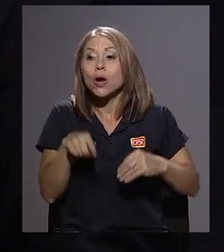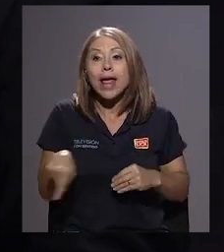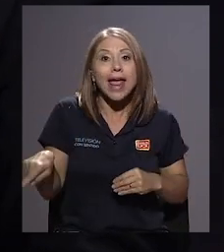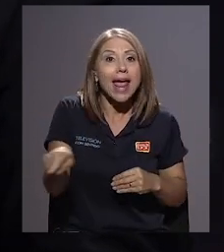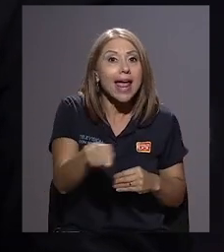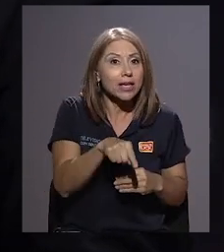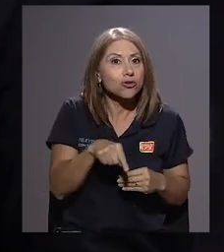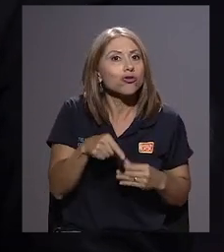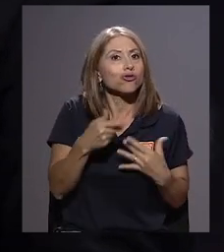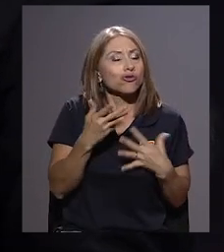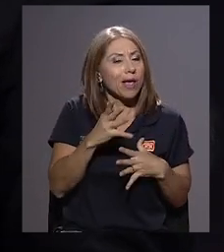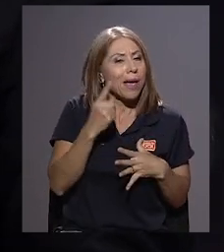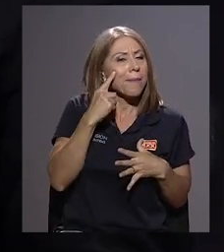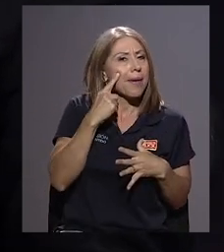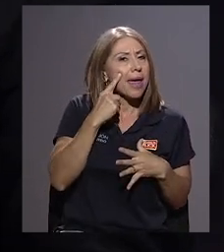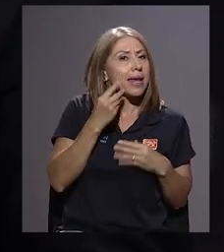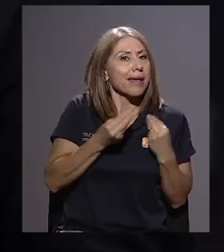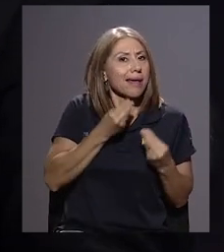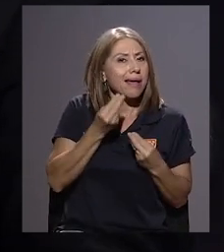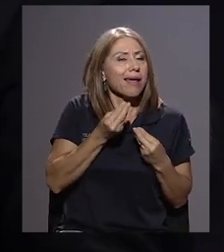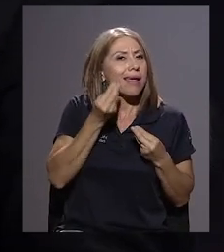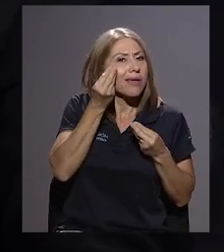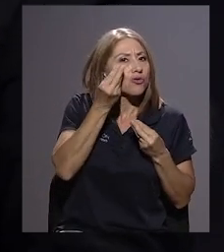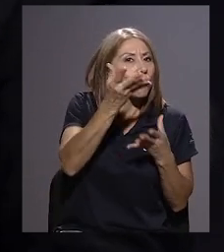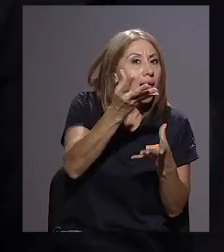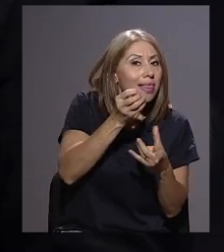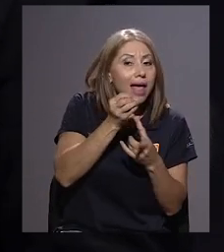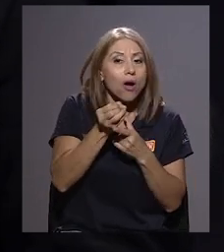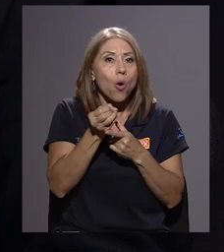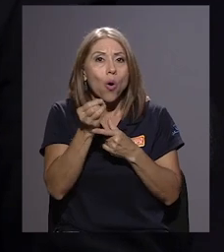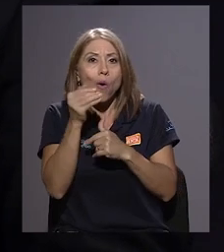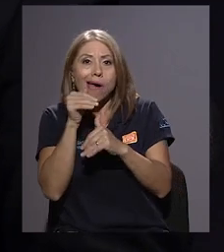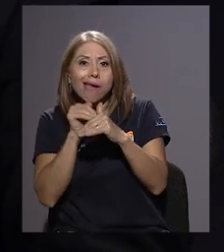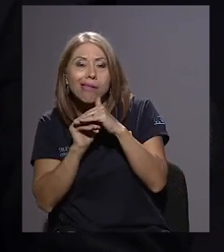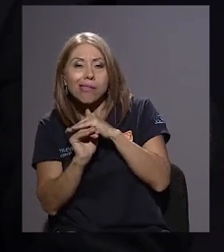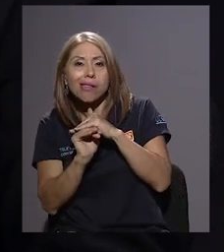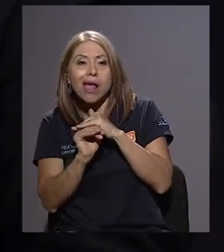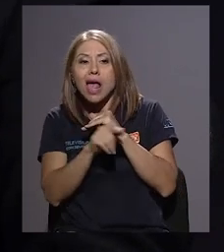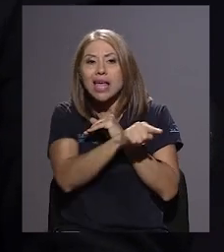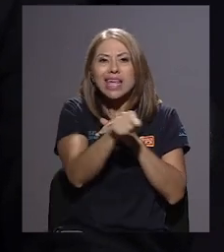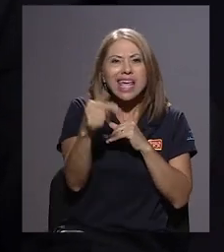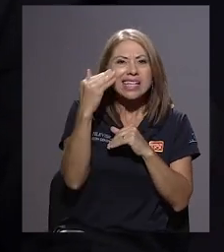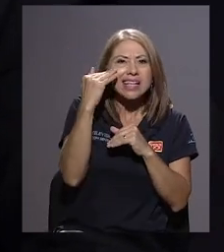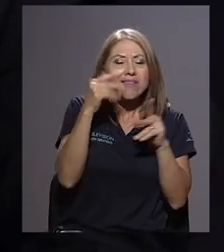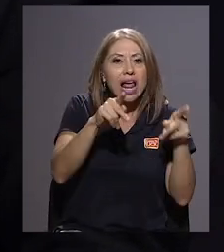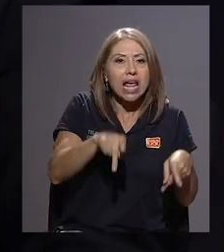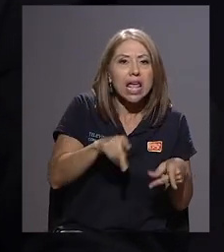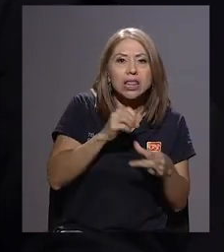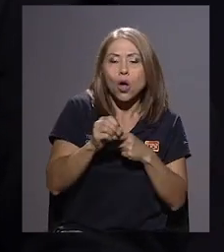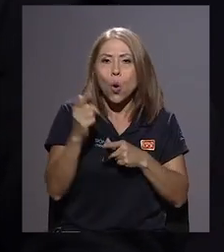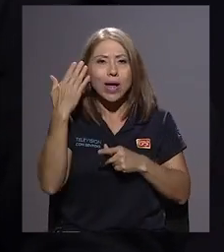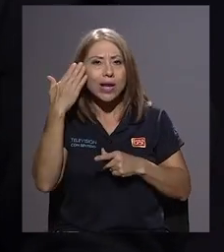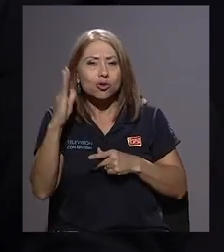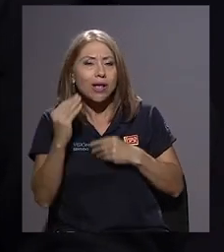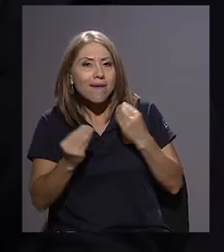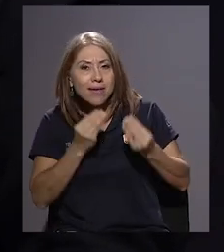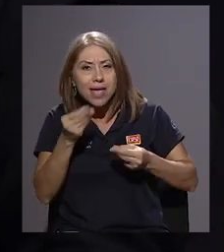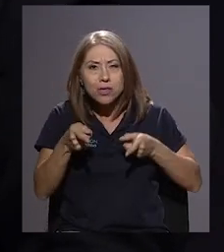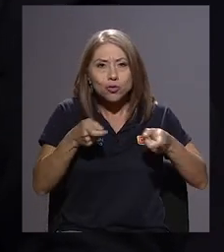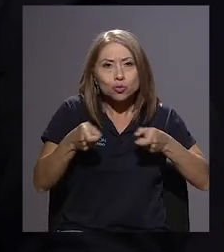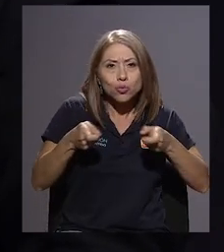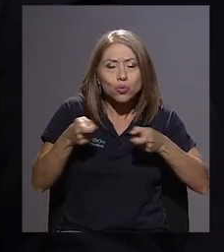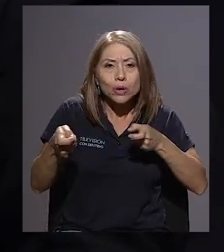de decisiones, ver qué sueltan, qué no sueltan, qué hacen, qué sabe la gente, qué no sabe la gente. Y entonces es muy difícil,